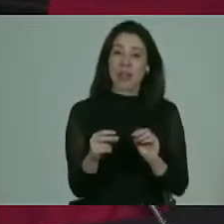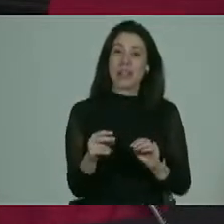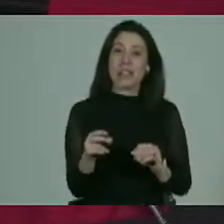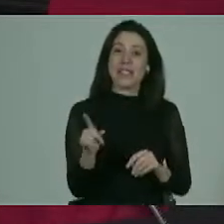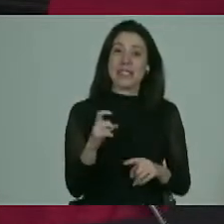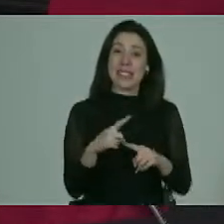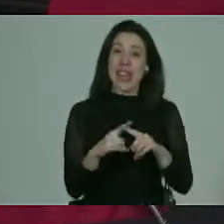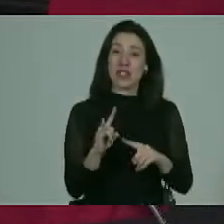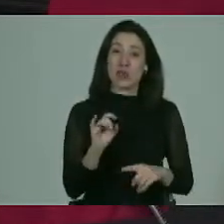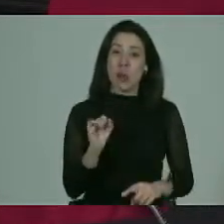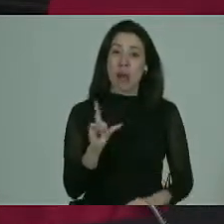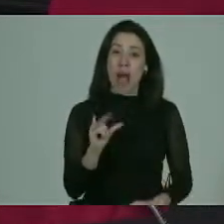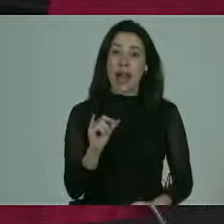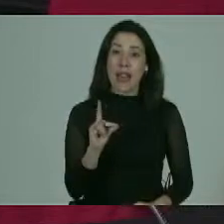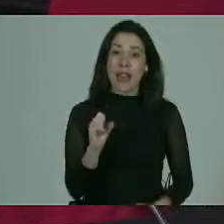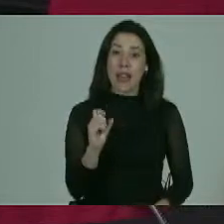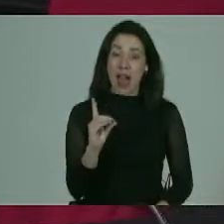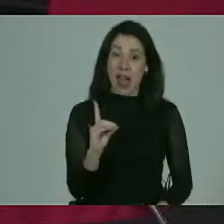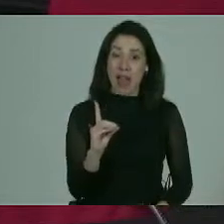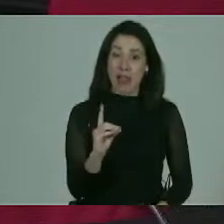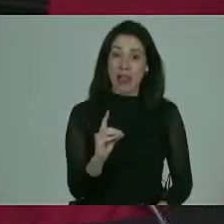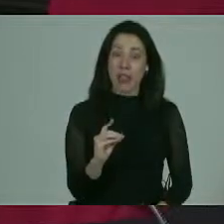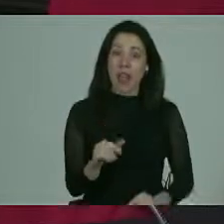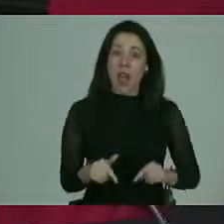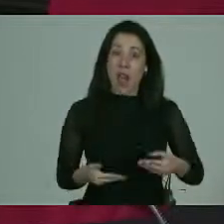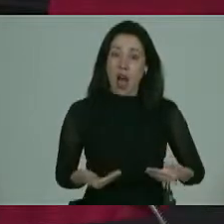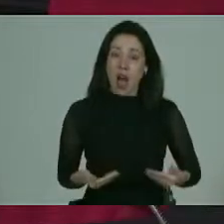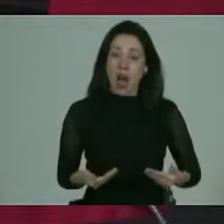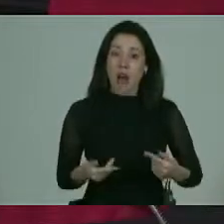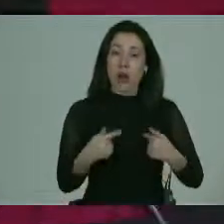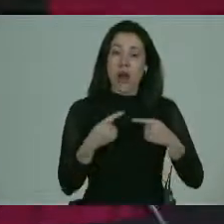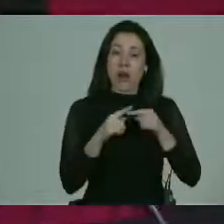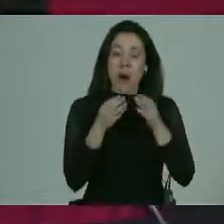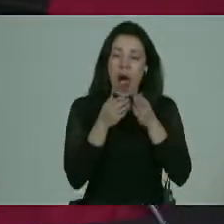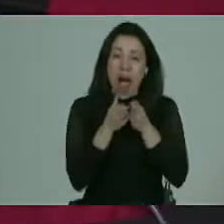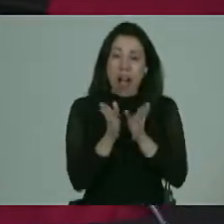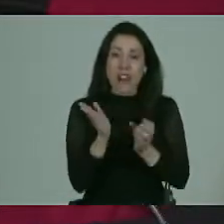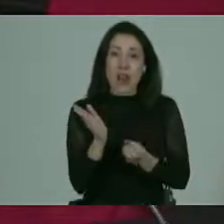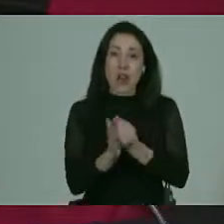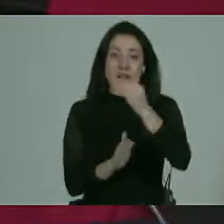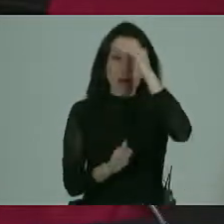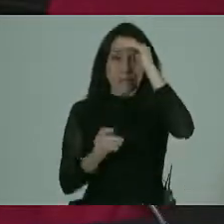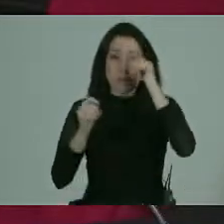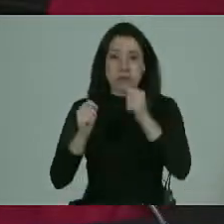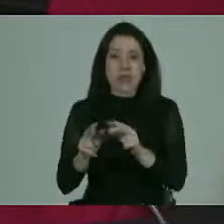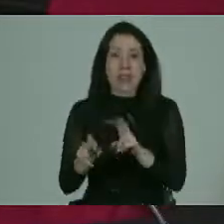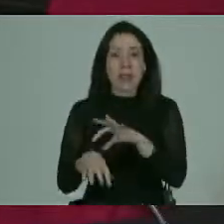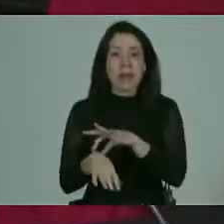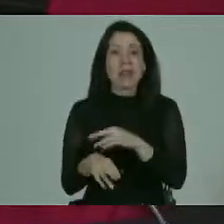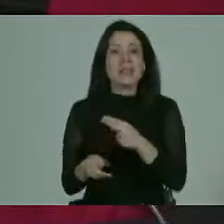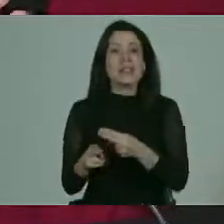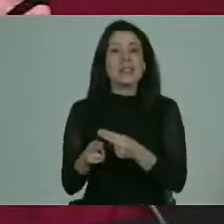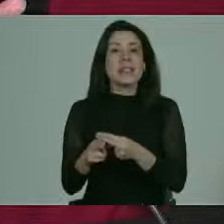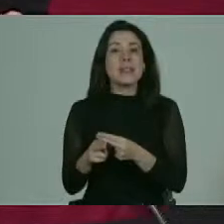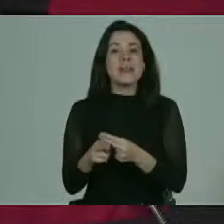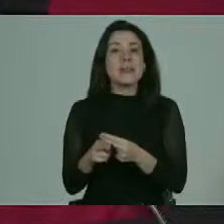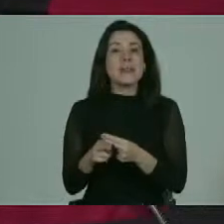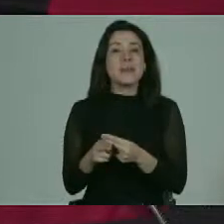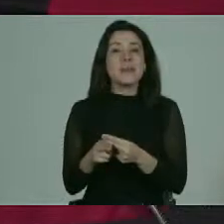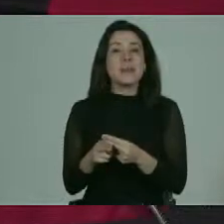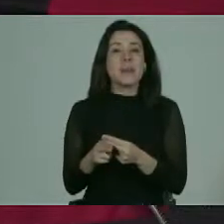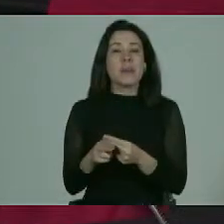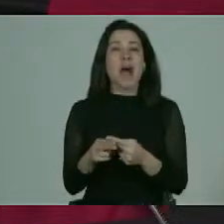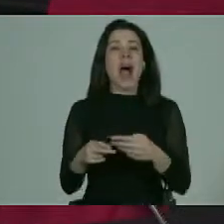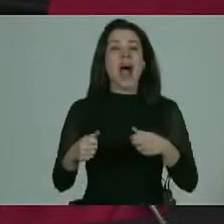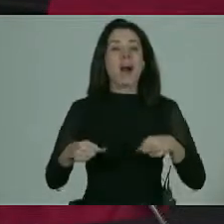sexualidad hoy día creo que se ha abierto una especialidad nueva en la medicina que es como para